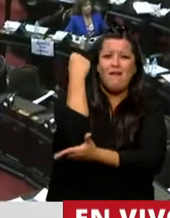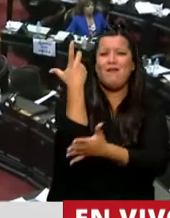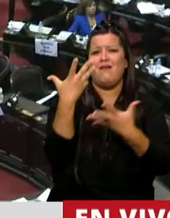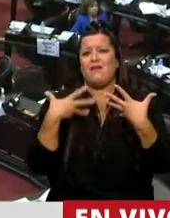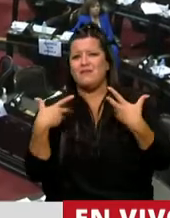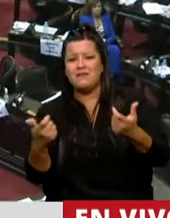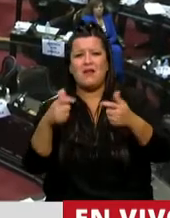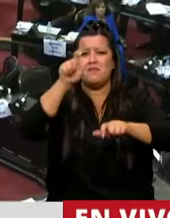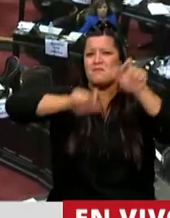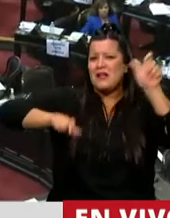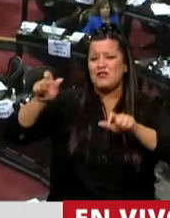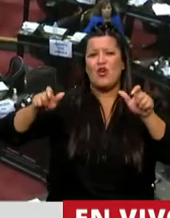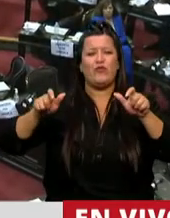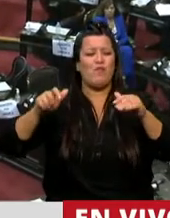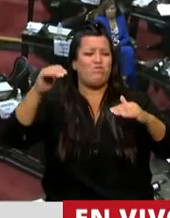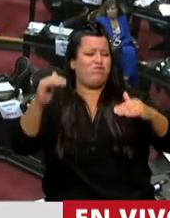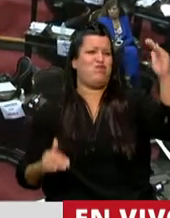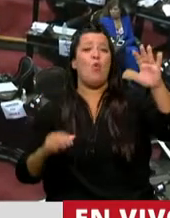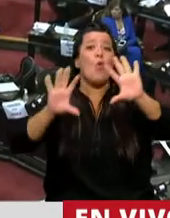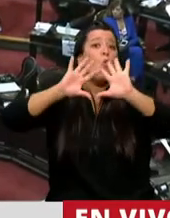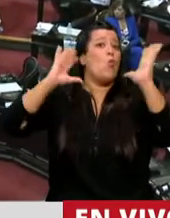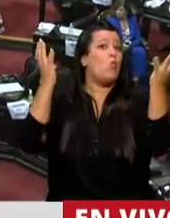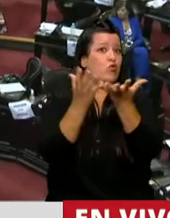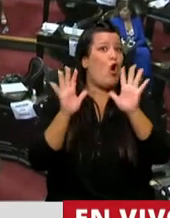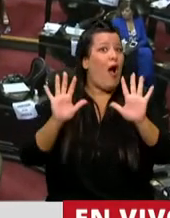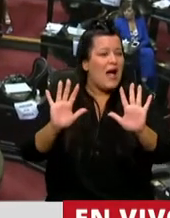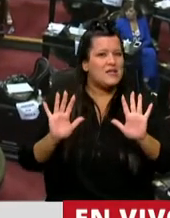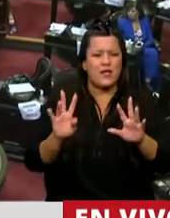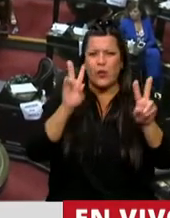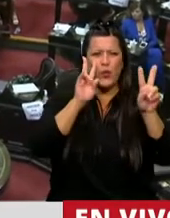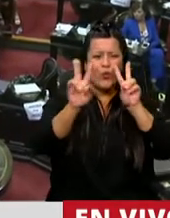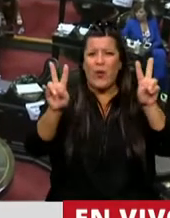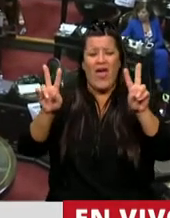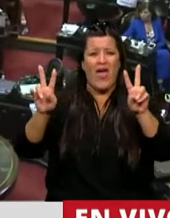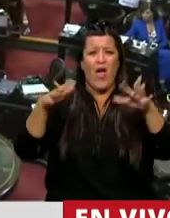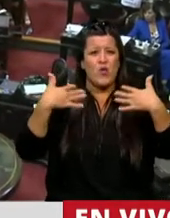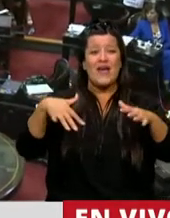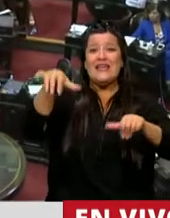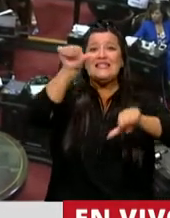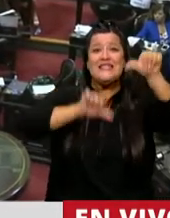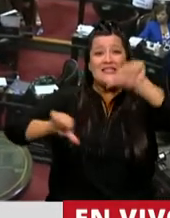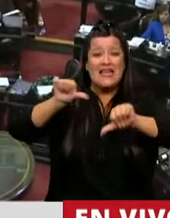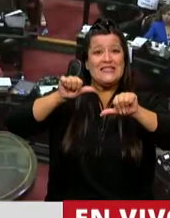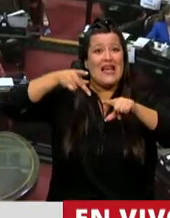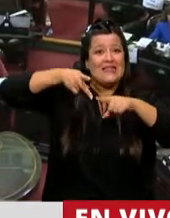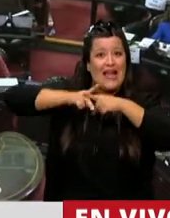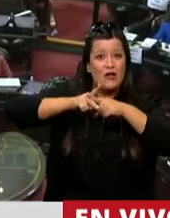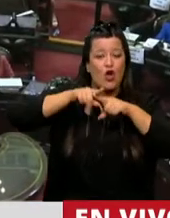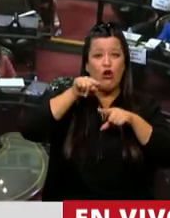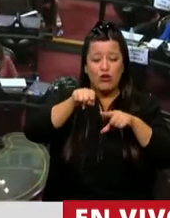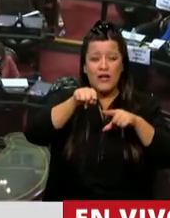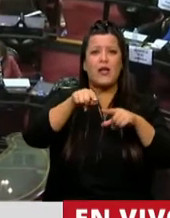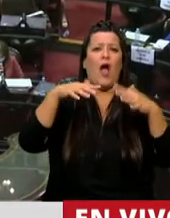sanitaria y humana que se vivió en el mundo puso ante los ojos de la sociedad mundial a la ciencia y a tecnología como